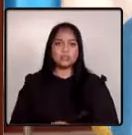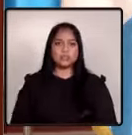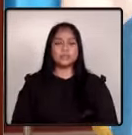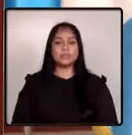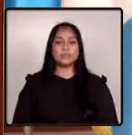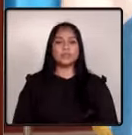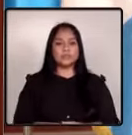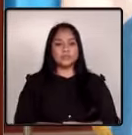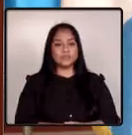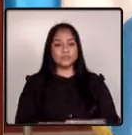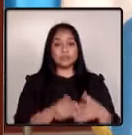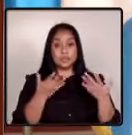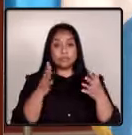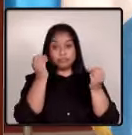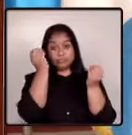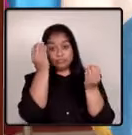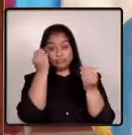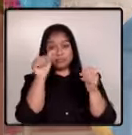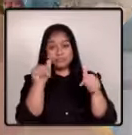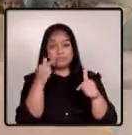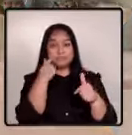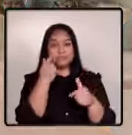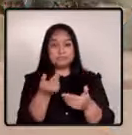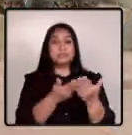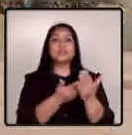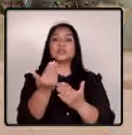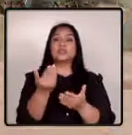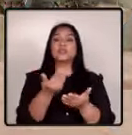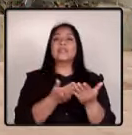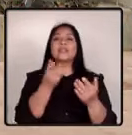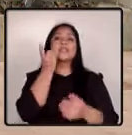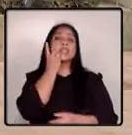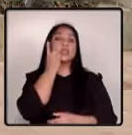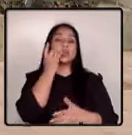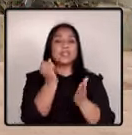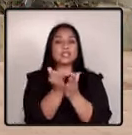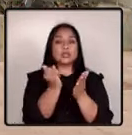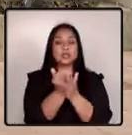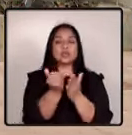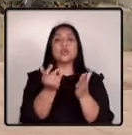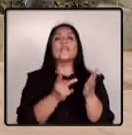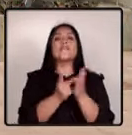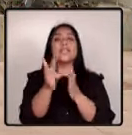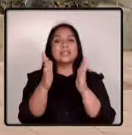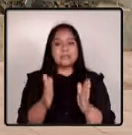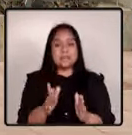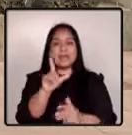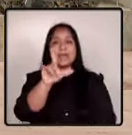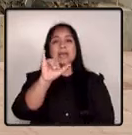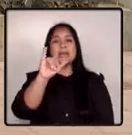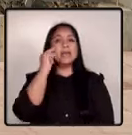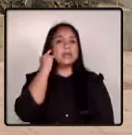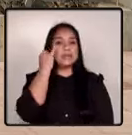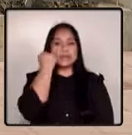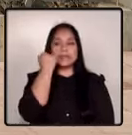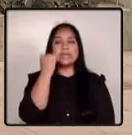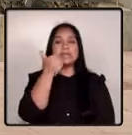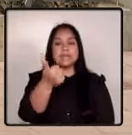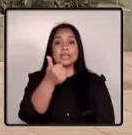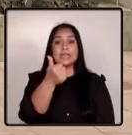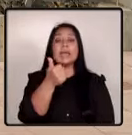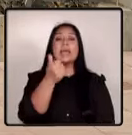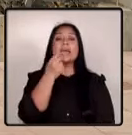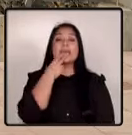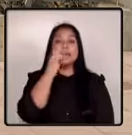Muchísimas gracias por la información brindada a la nueva directora del Instituto de la Víctima, Ligia Ivette Hernández Gómez. Amigos de los medios